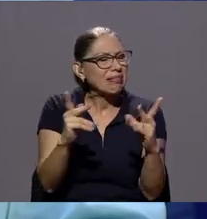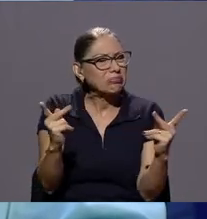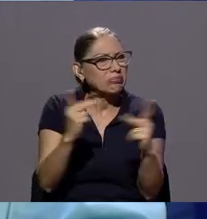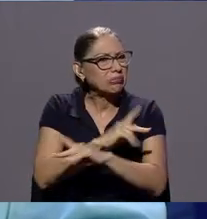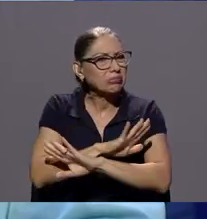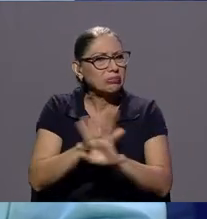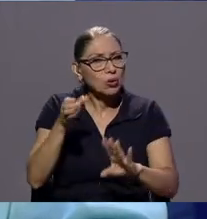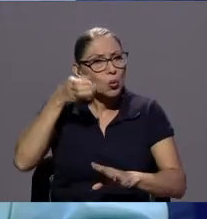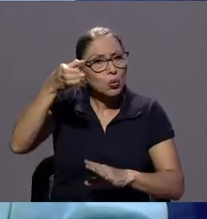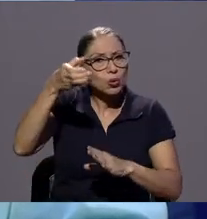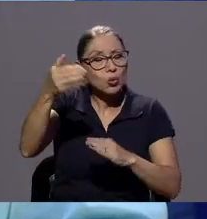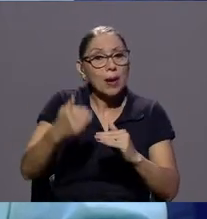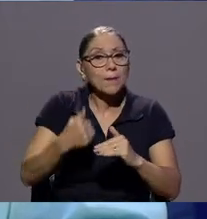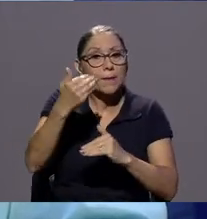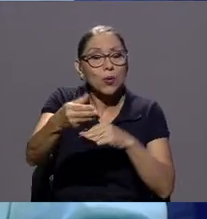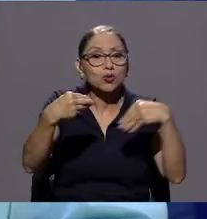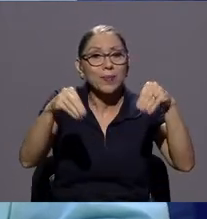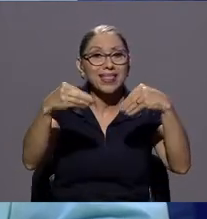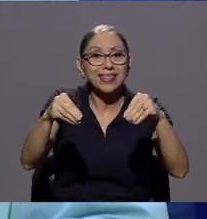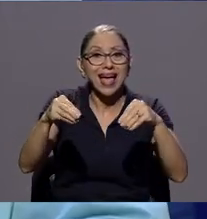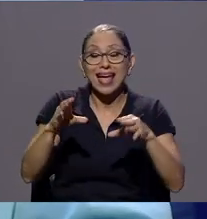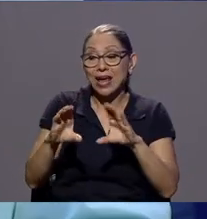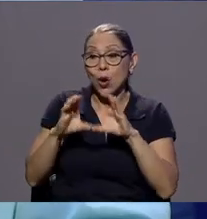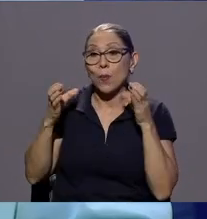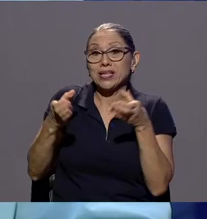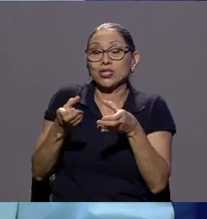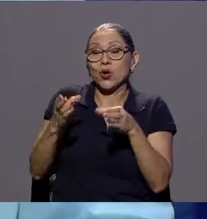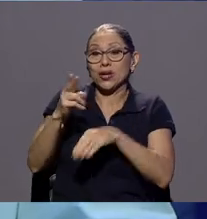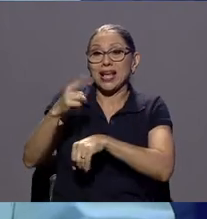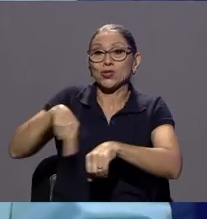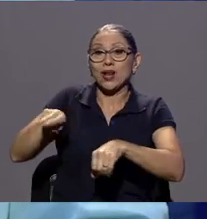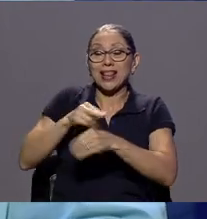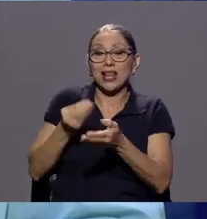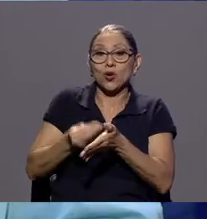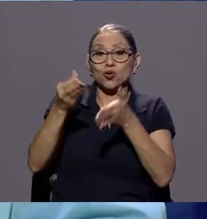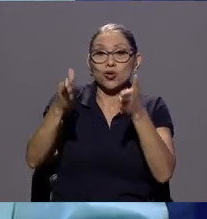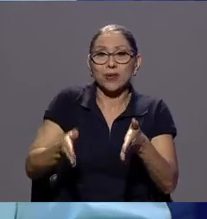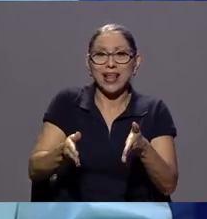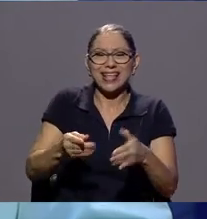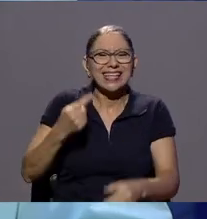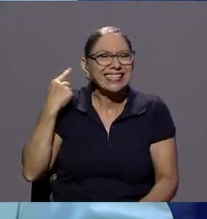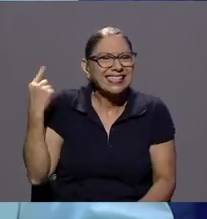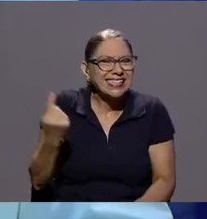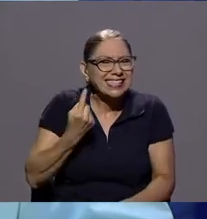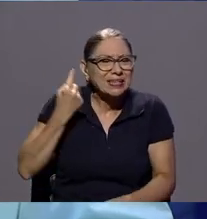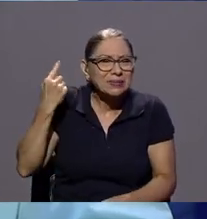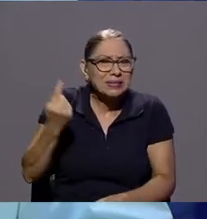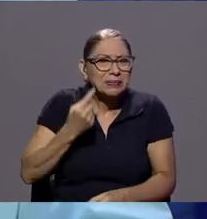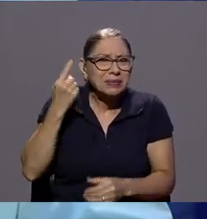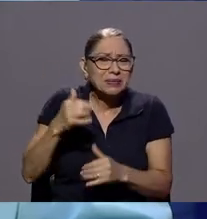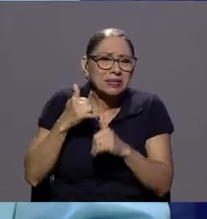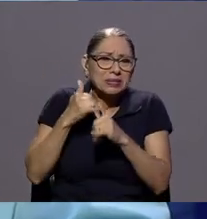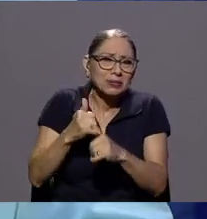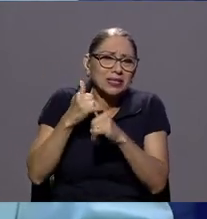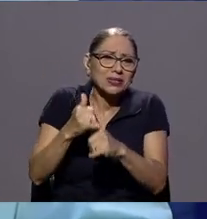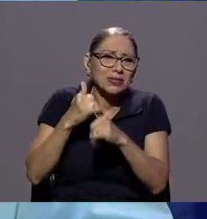nacional del consumidor la reina de las denuncias ininterrumpidamente todos los años desde el 96 que se formó la comisión